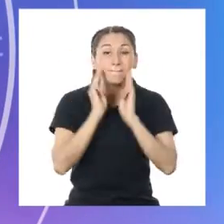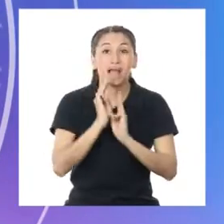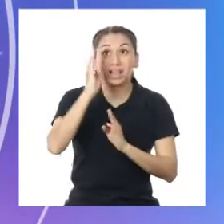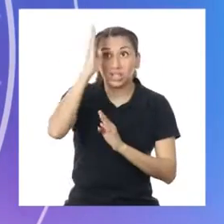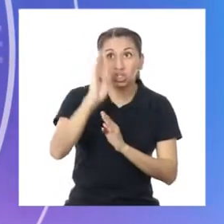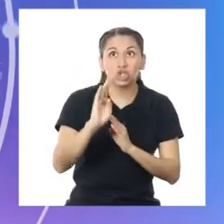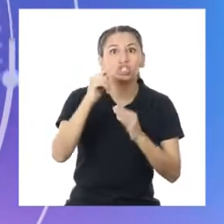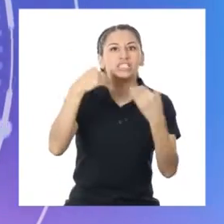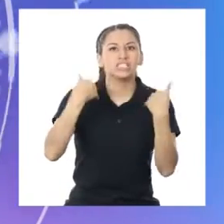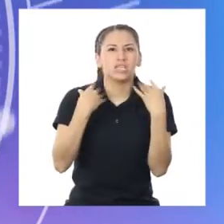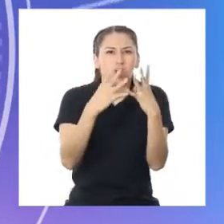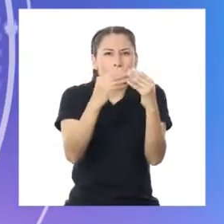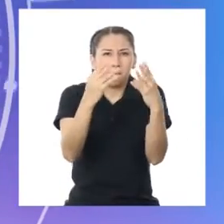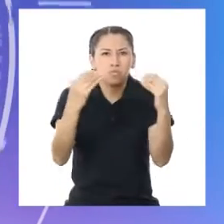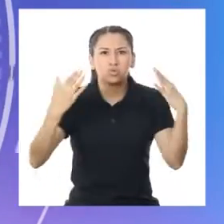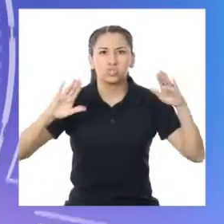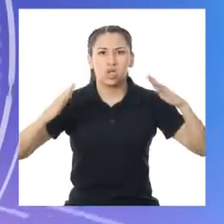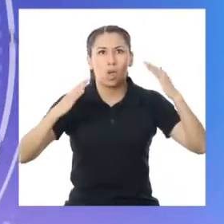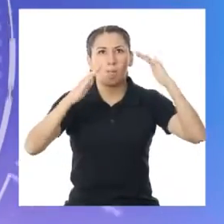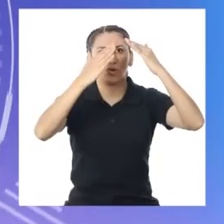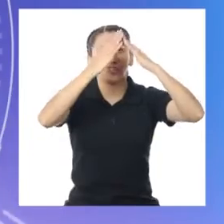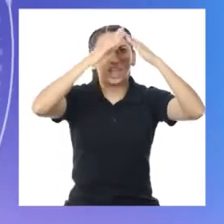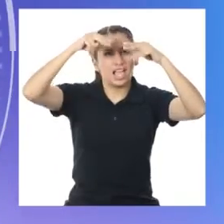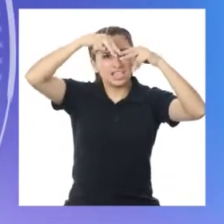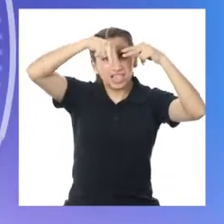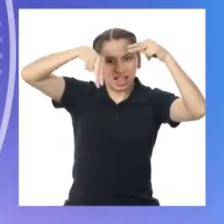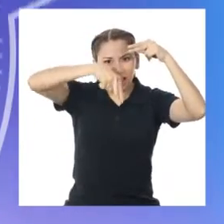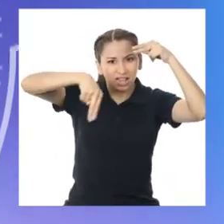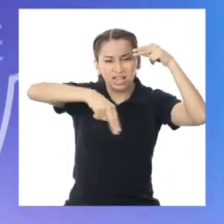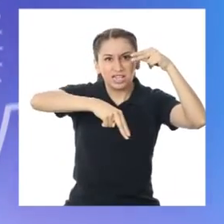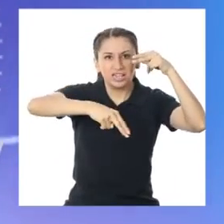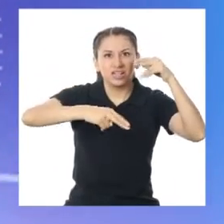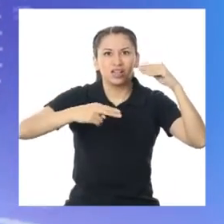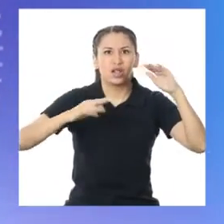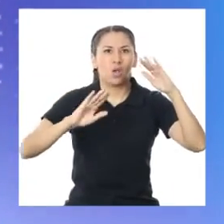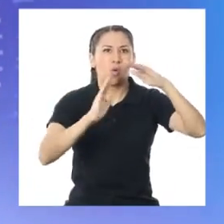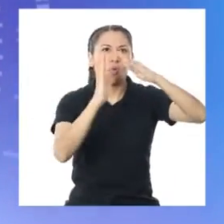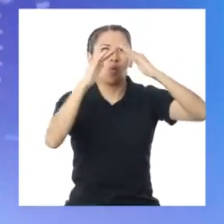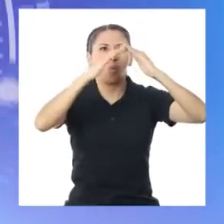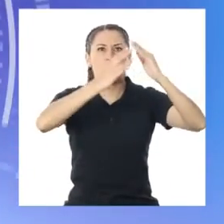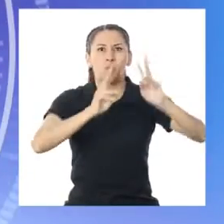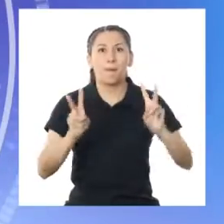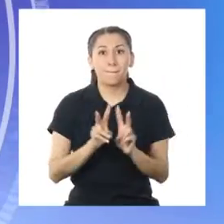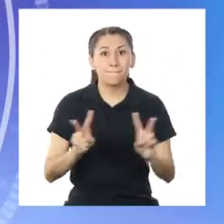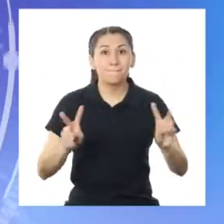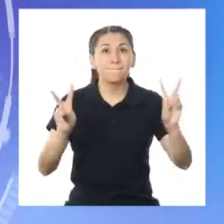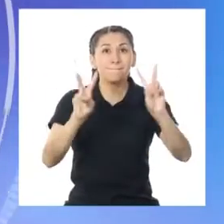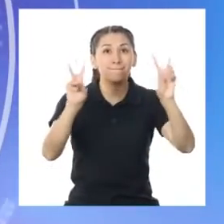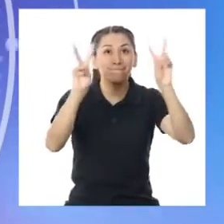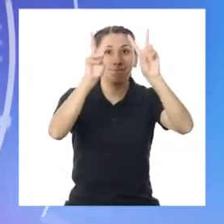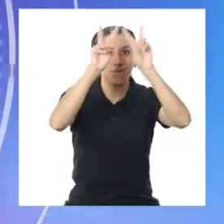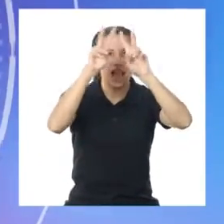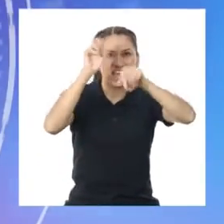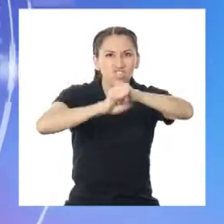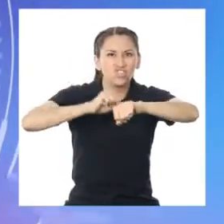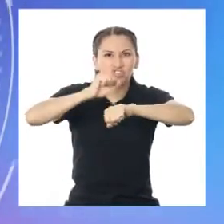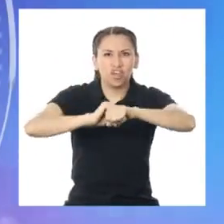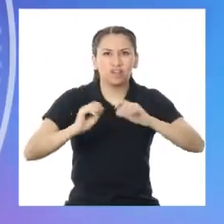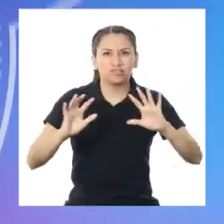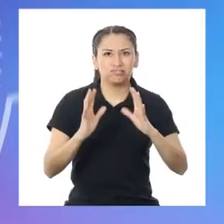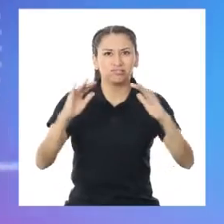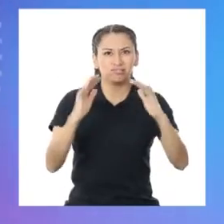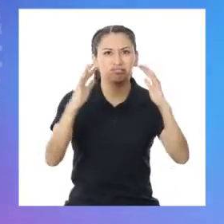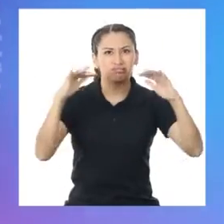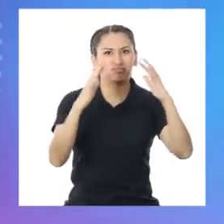tiene muchas montañas. Quebradas, lomas, valles y cerros rocosos. Además,